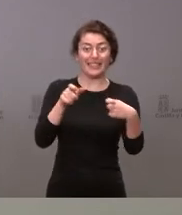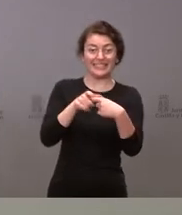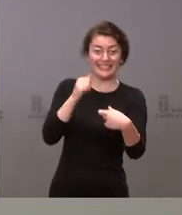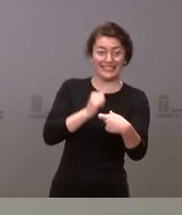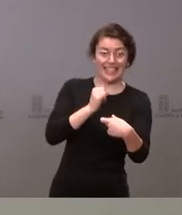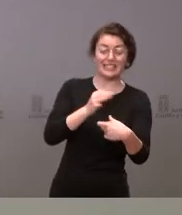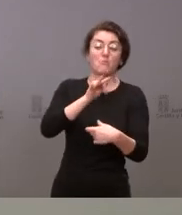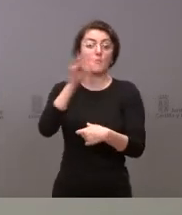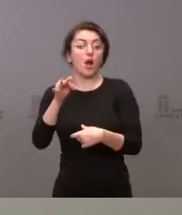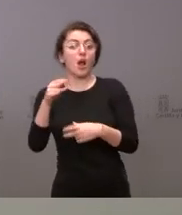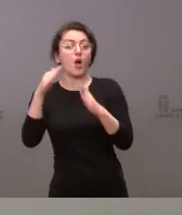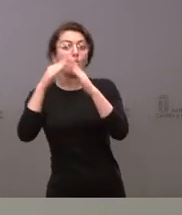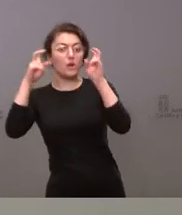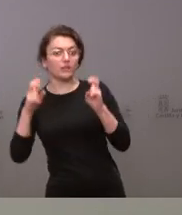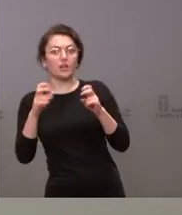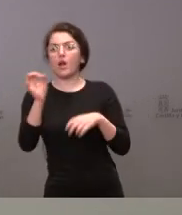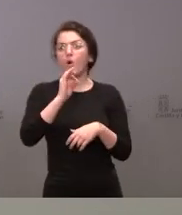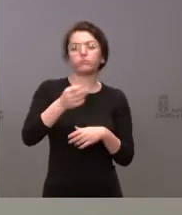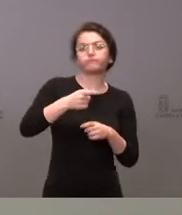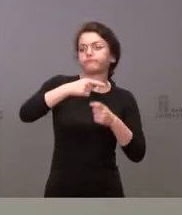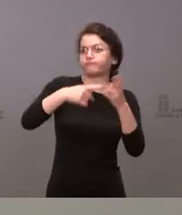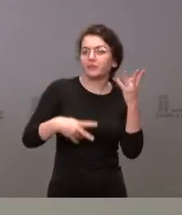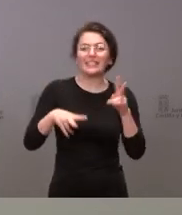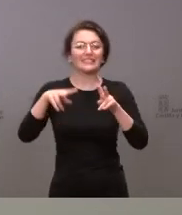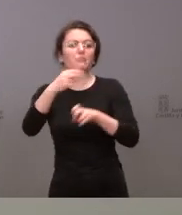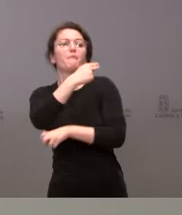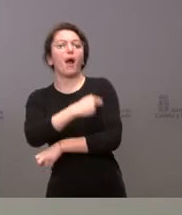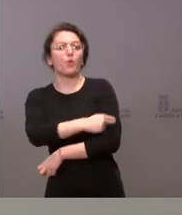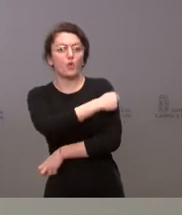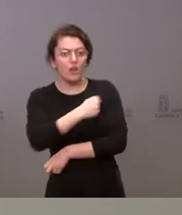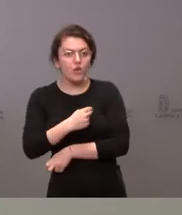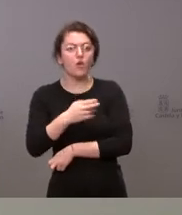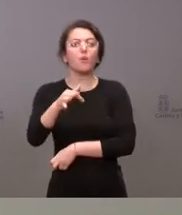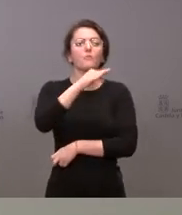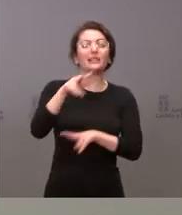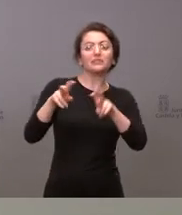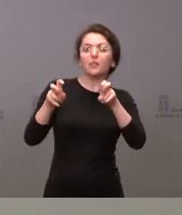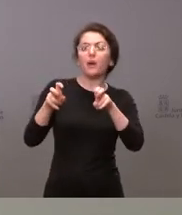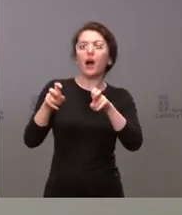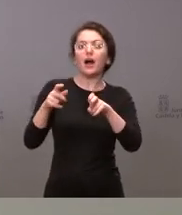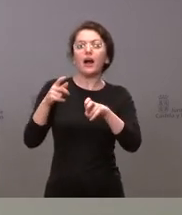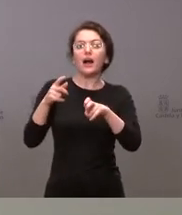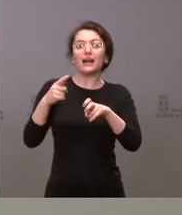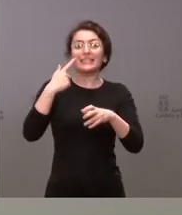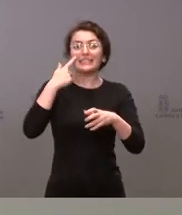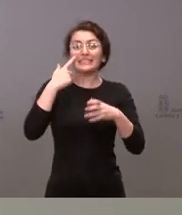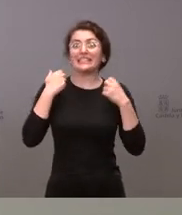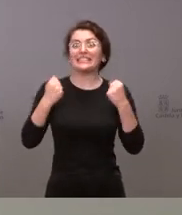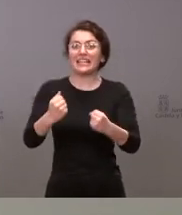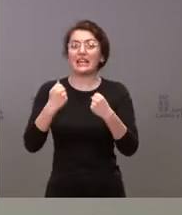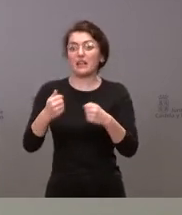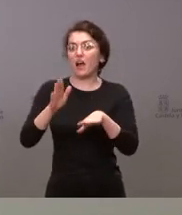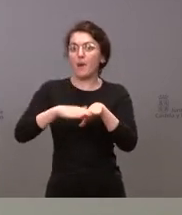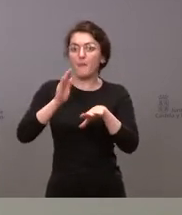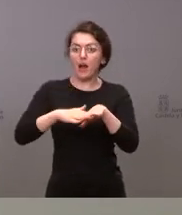es haber ido tomando iniciativas en relación con la vacunación y la sedia sanitaria que nos ha permitido mejorar las condiciones desde el punto de vista de la